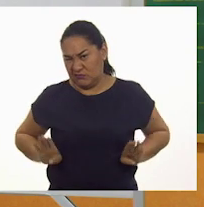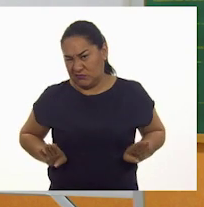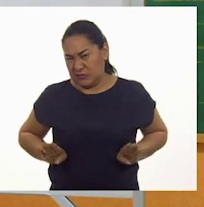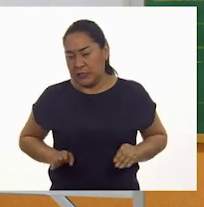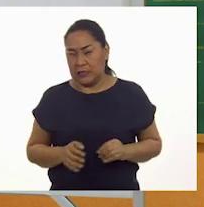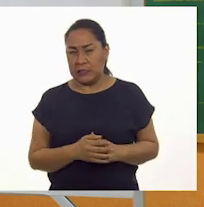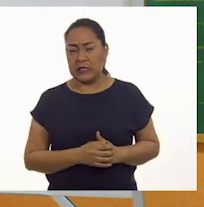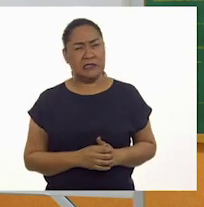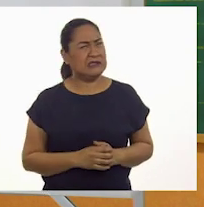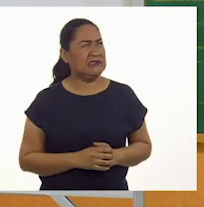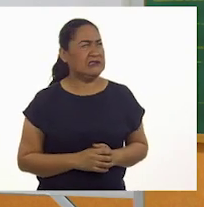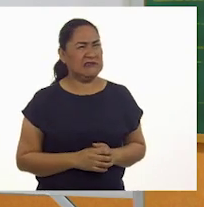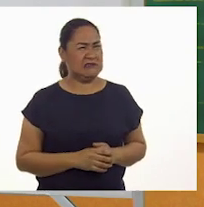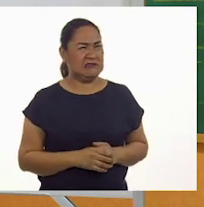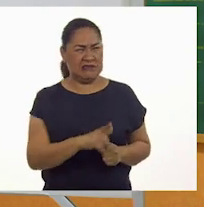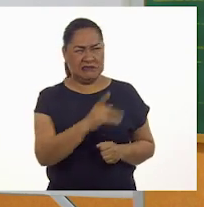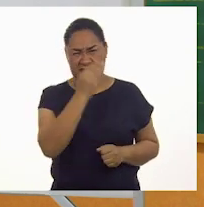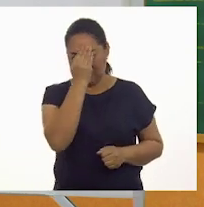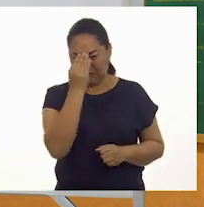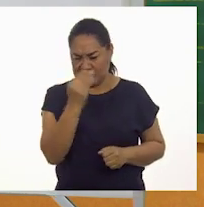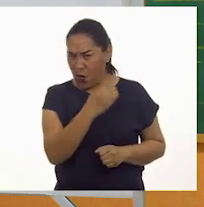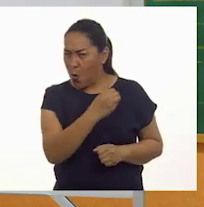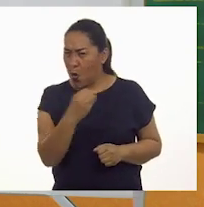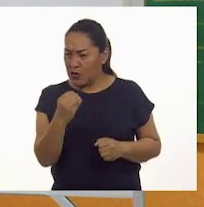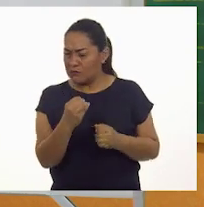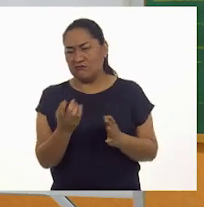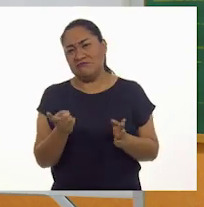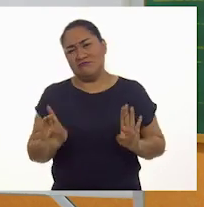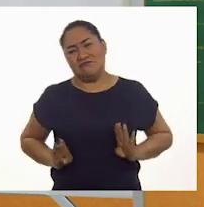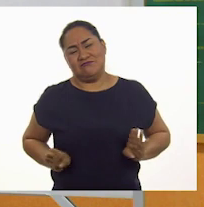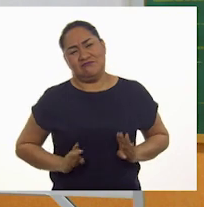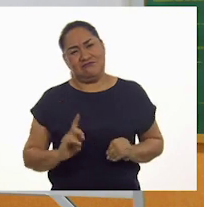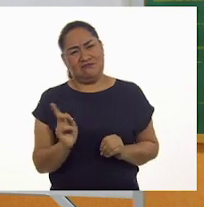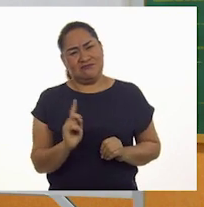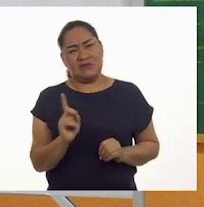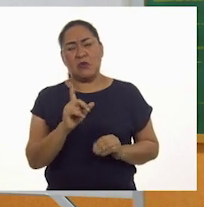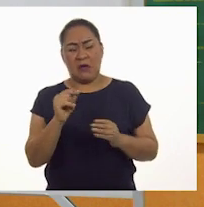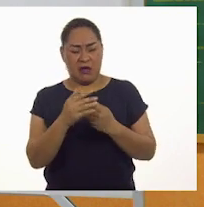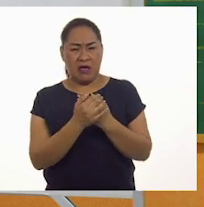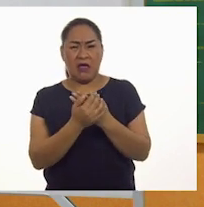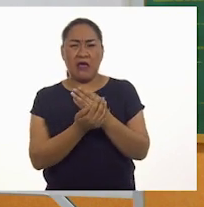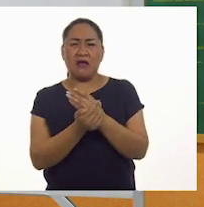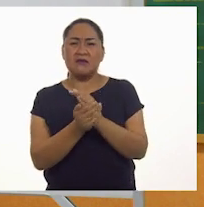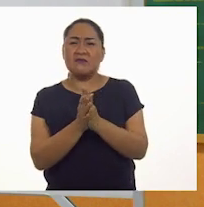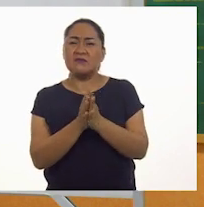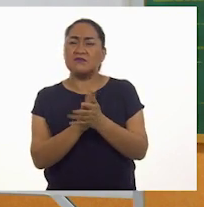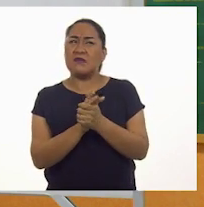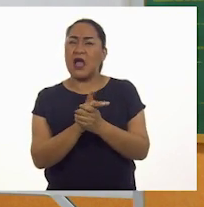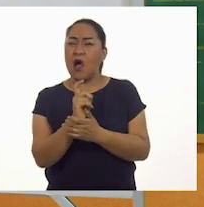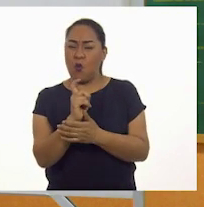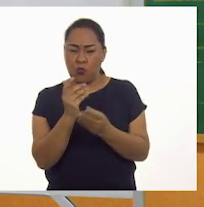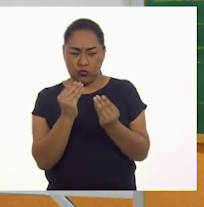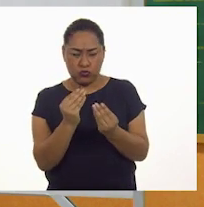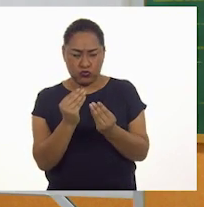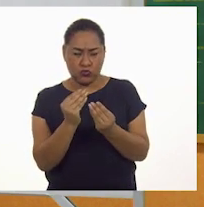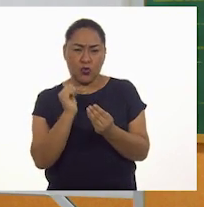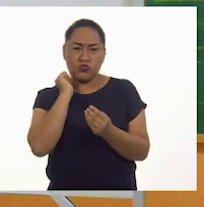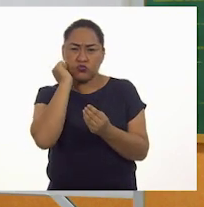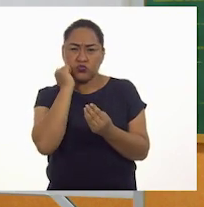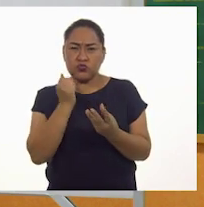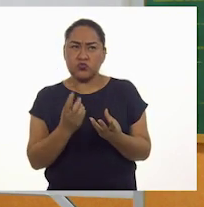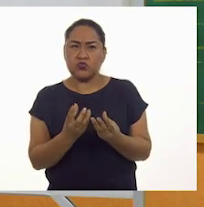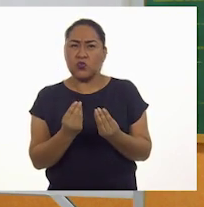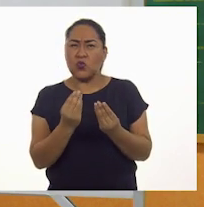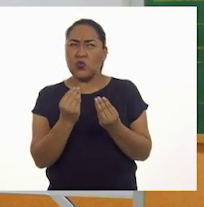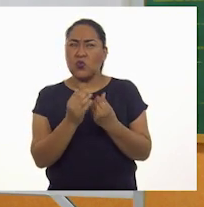sería un orden de lavarnos las manos muy extraño, maestra, porque después nos quedarían las manos como muy mojadas y con mucho